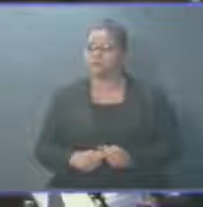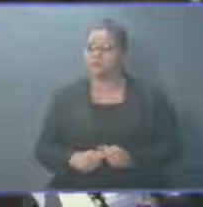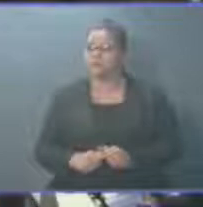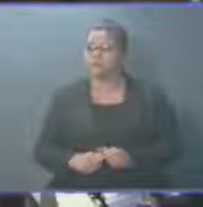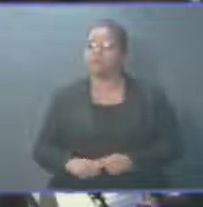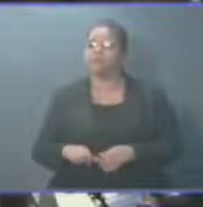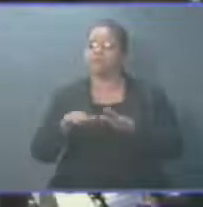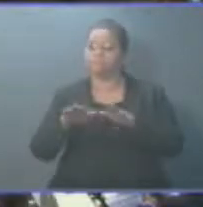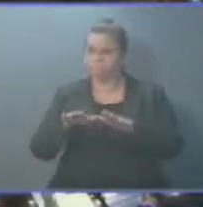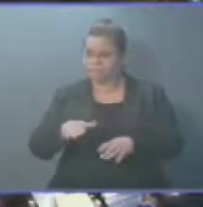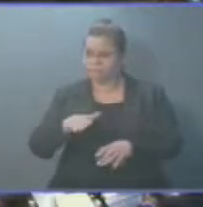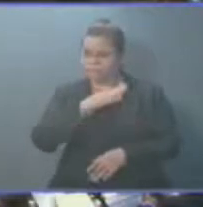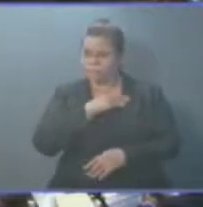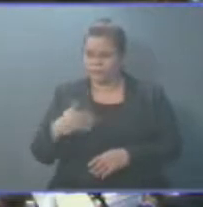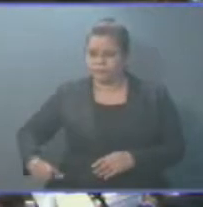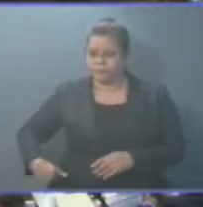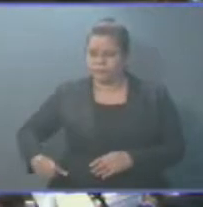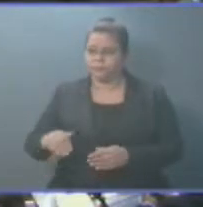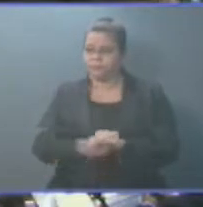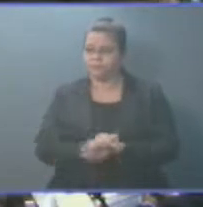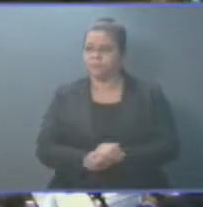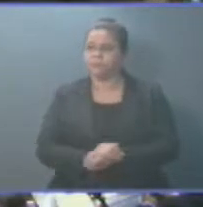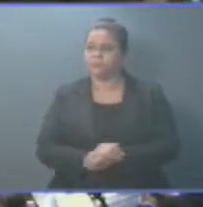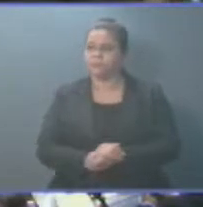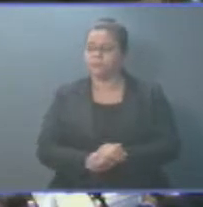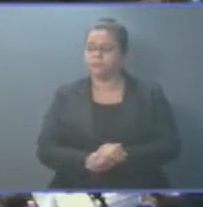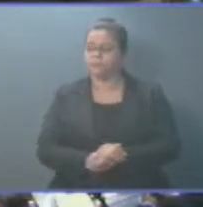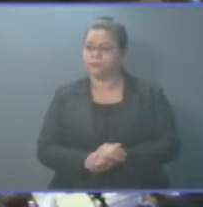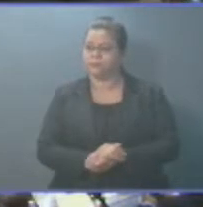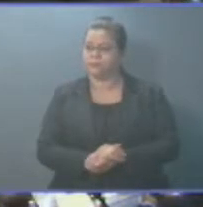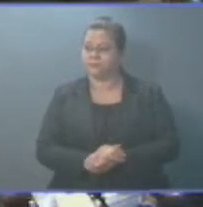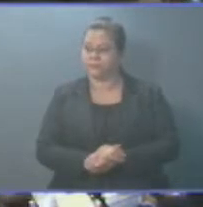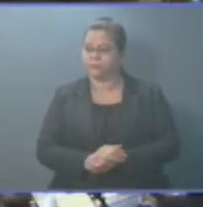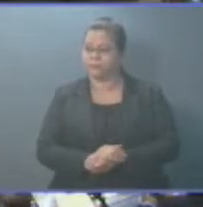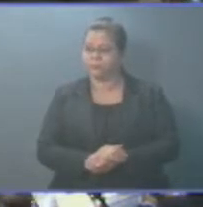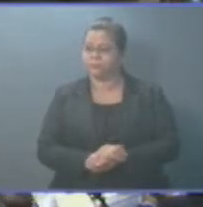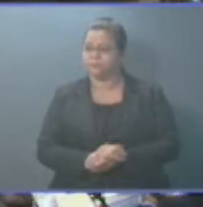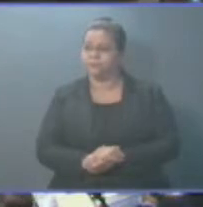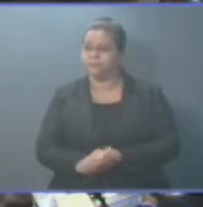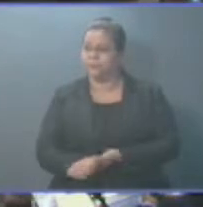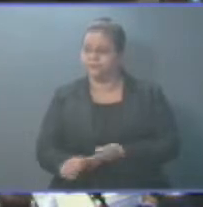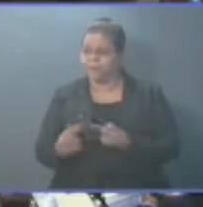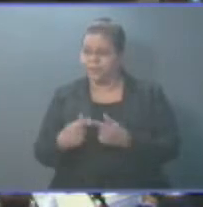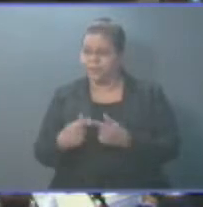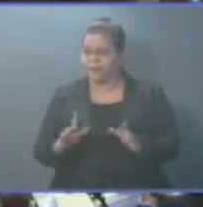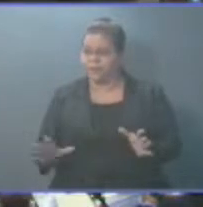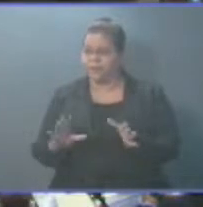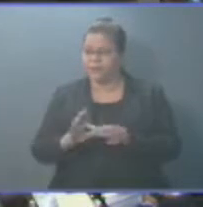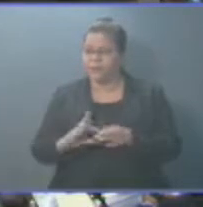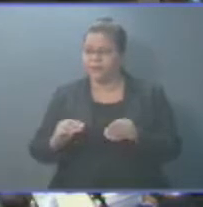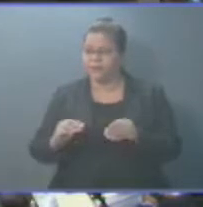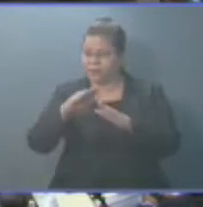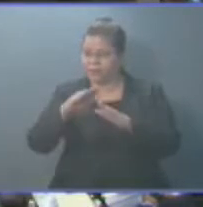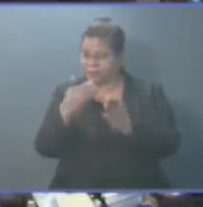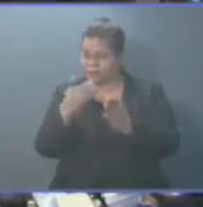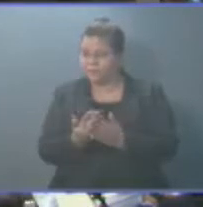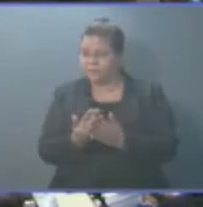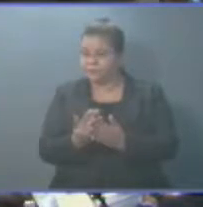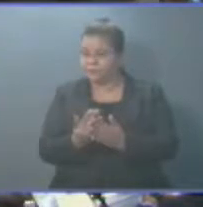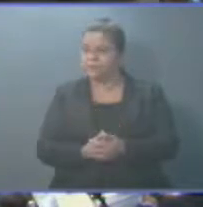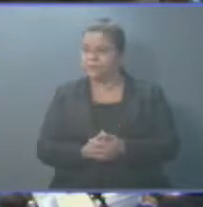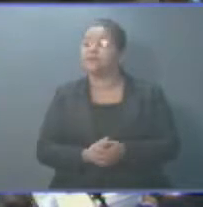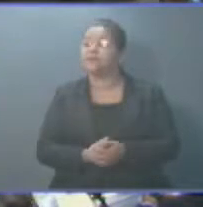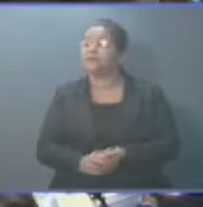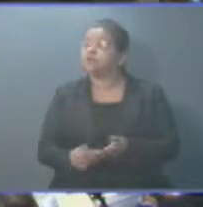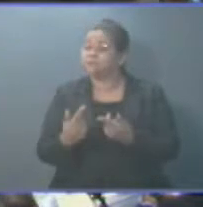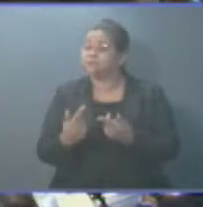Muchas gracias, Presidente. Esta tarde, nuevamente el Grupo